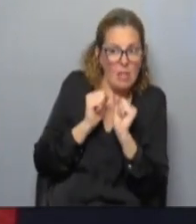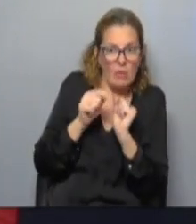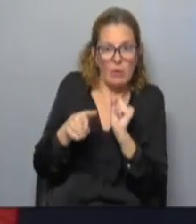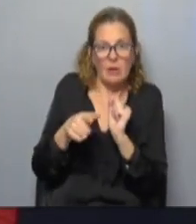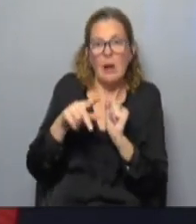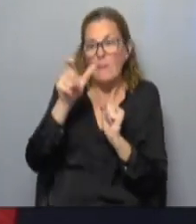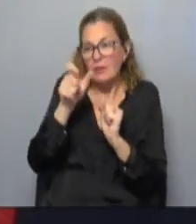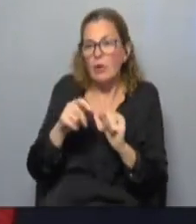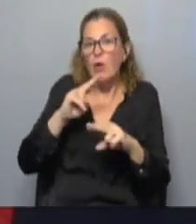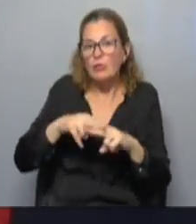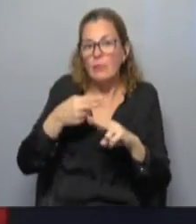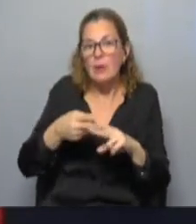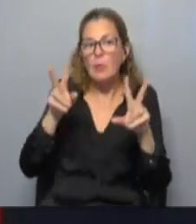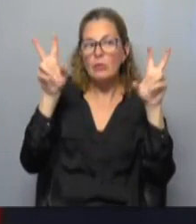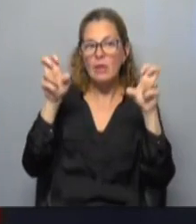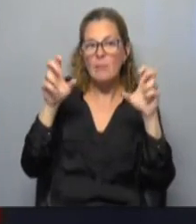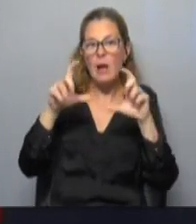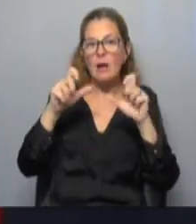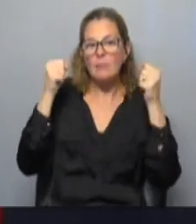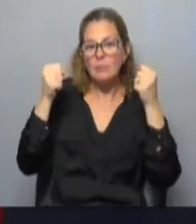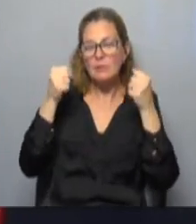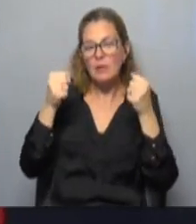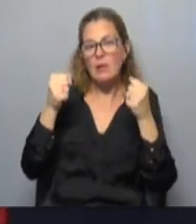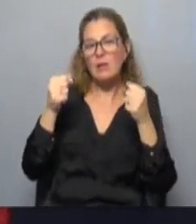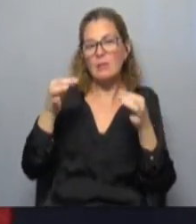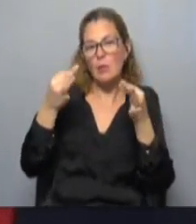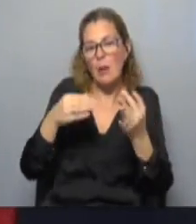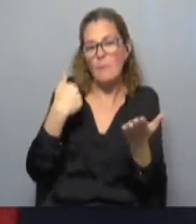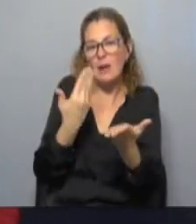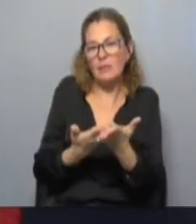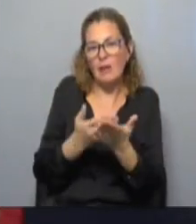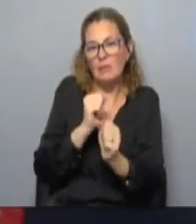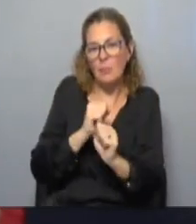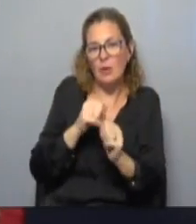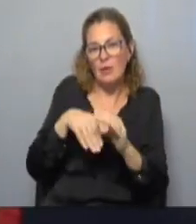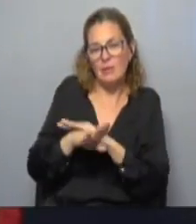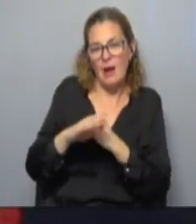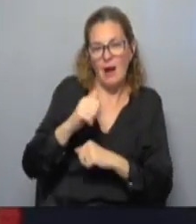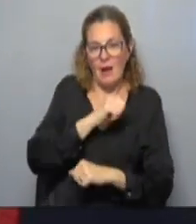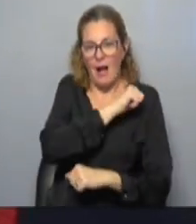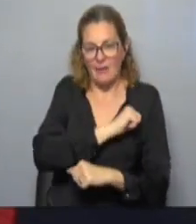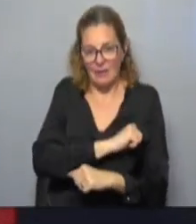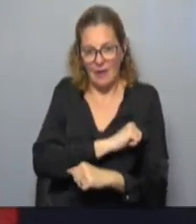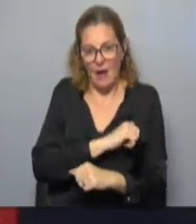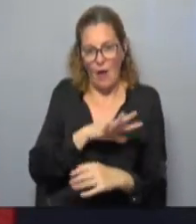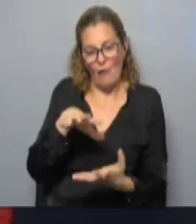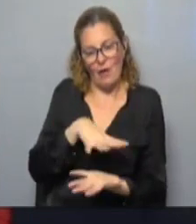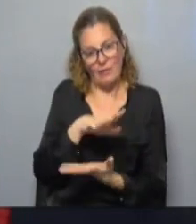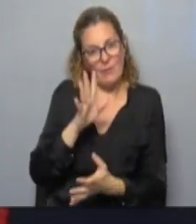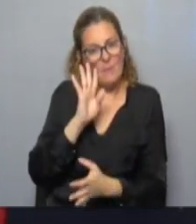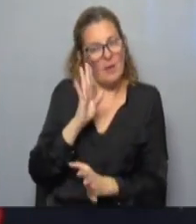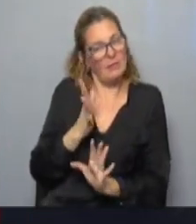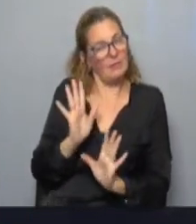la gente se vuelve a manifestar por temas de seguridad, no hay duda. Plantear que se puede entrar con las carteras a los barrios parece un